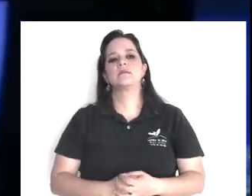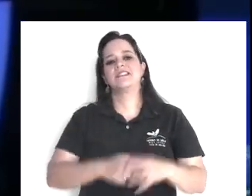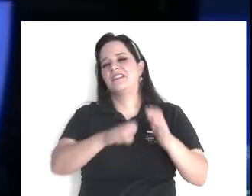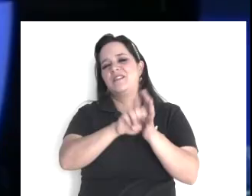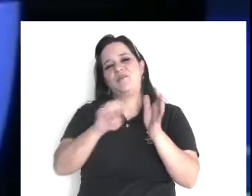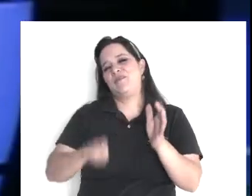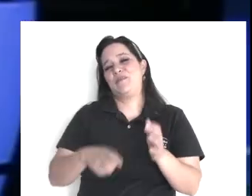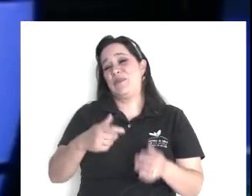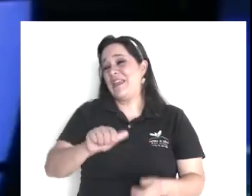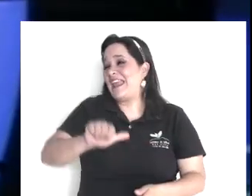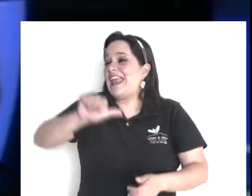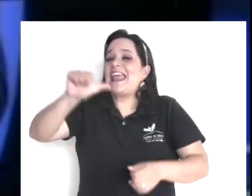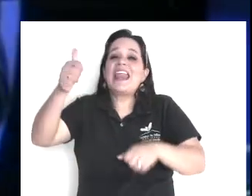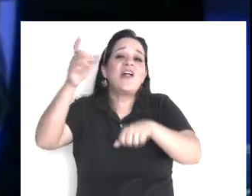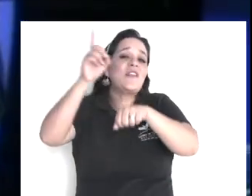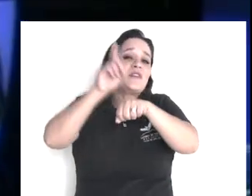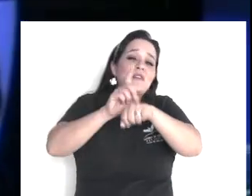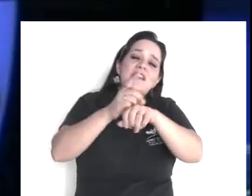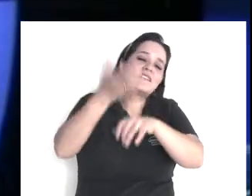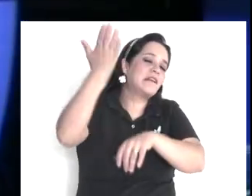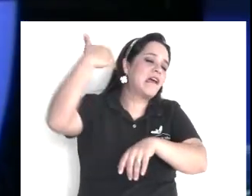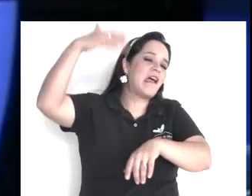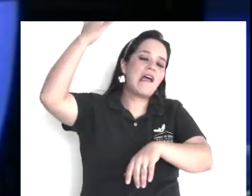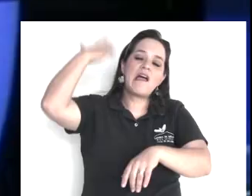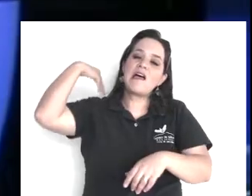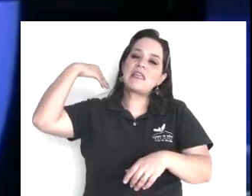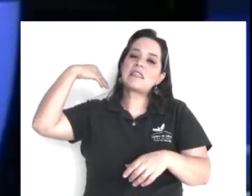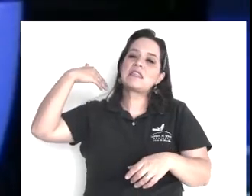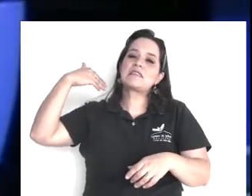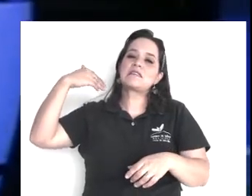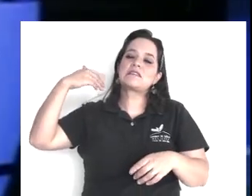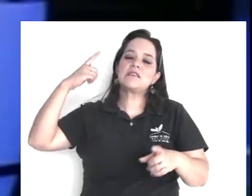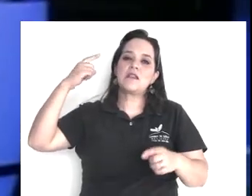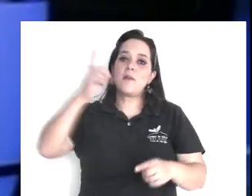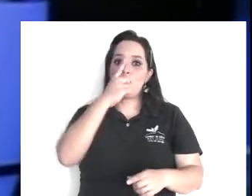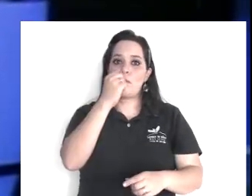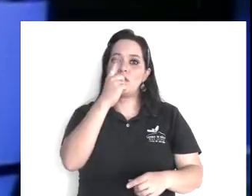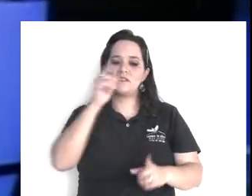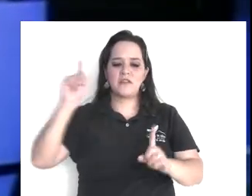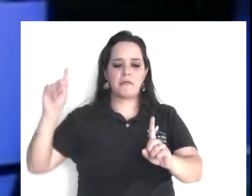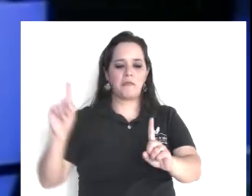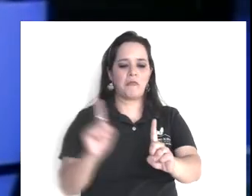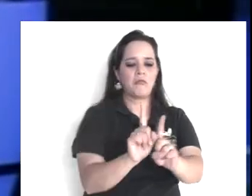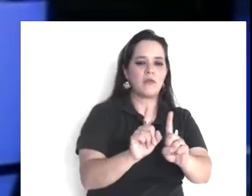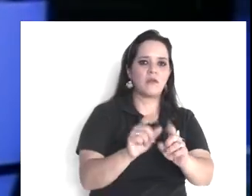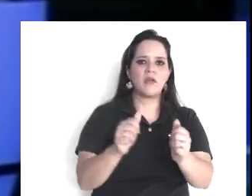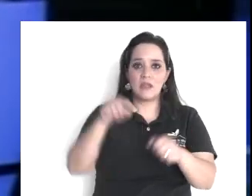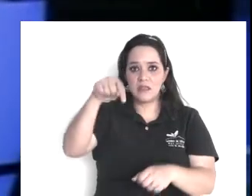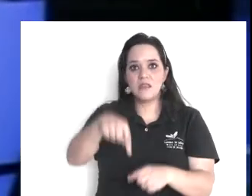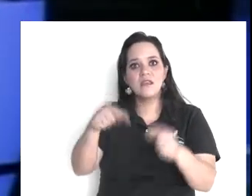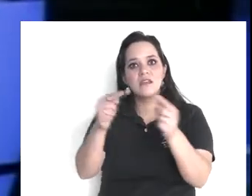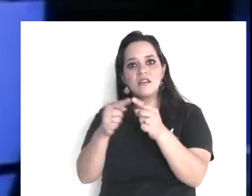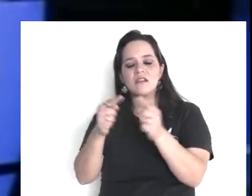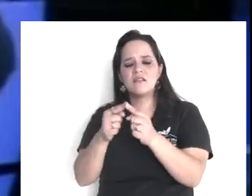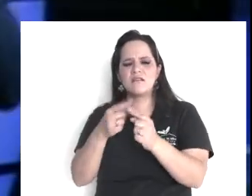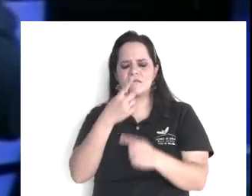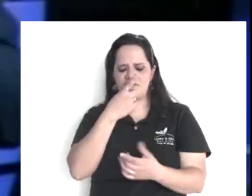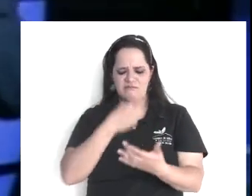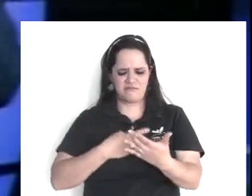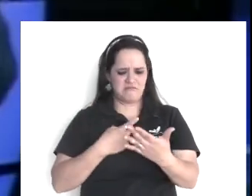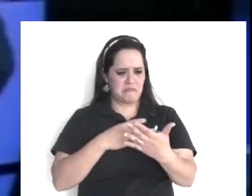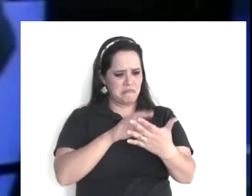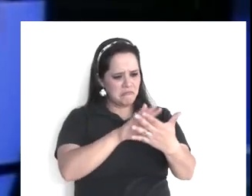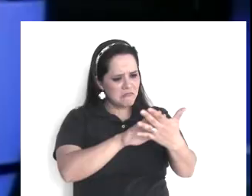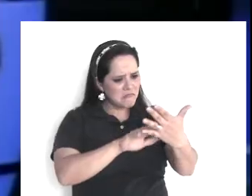la secret dice, traen un citatorio, judicial, a ver, dámelo, si ahí le firmamos, entonces, yo, lo,